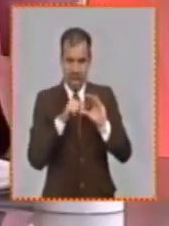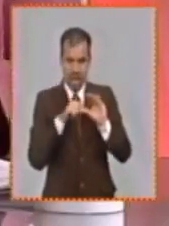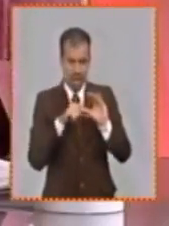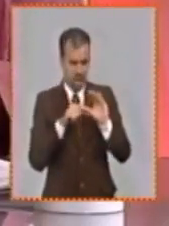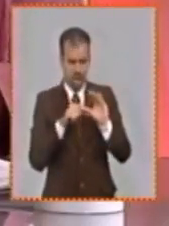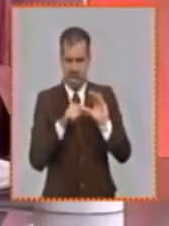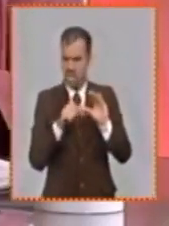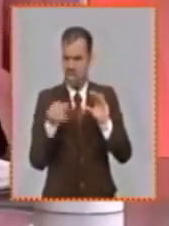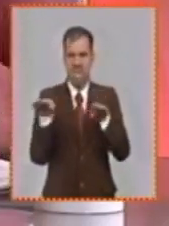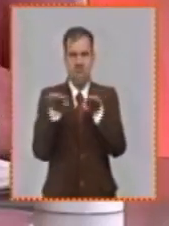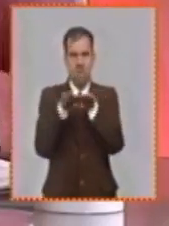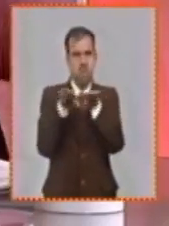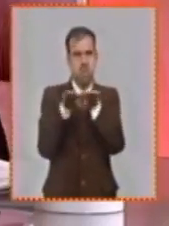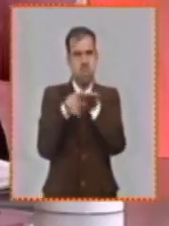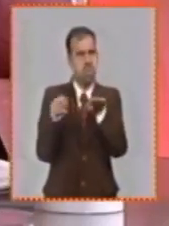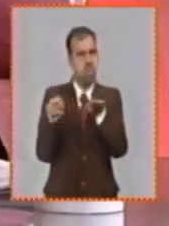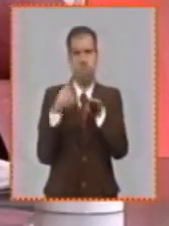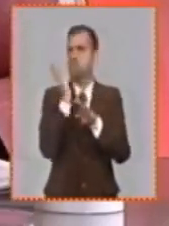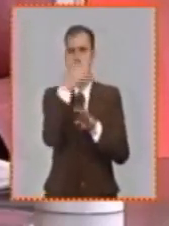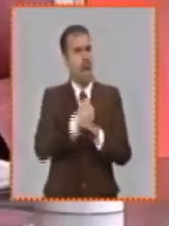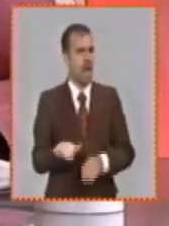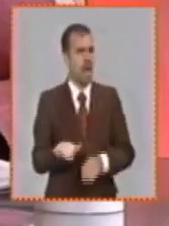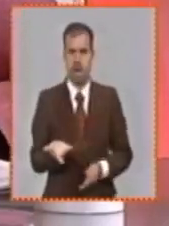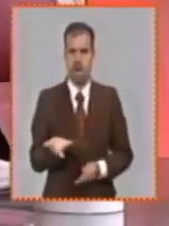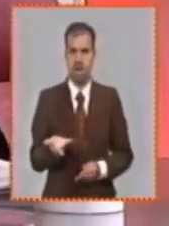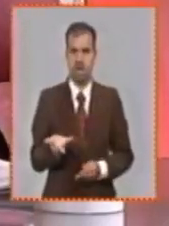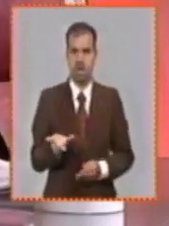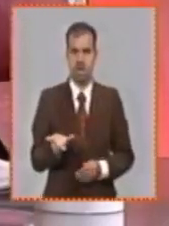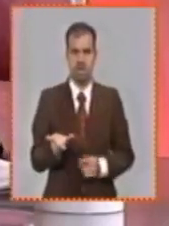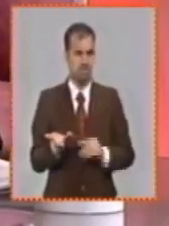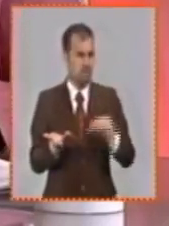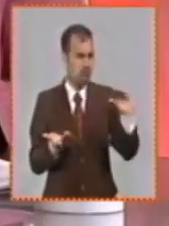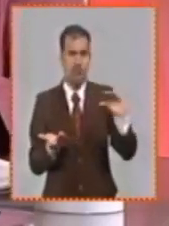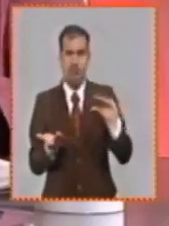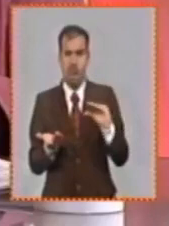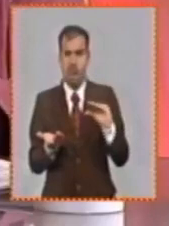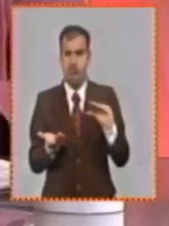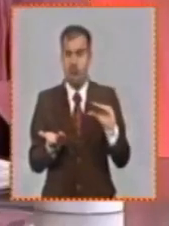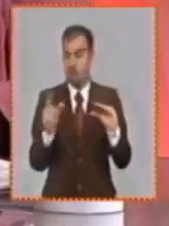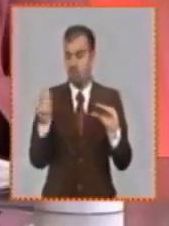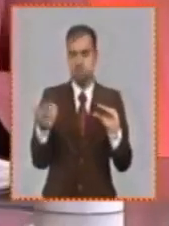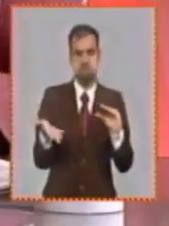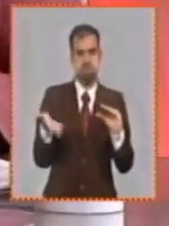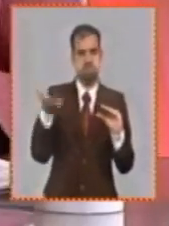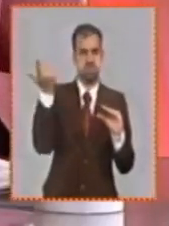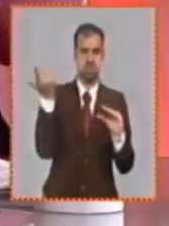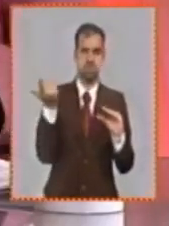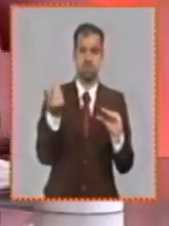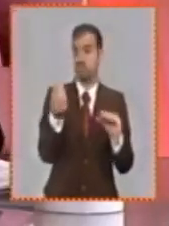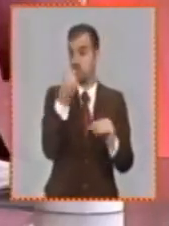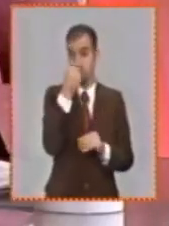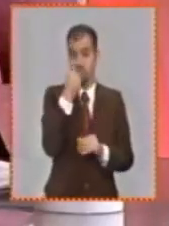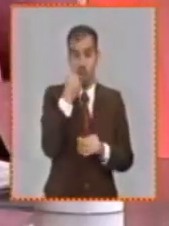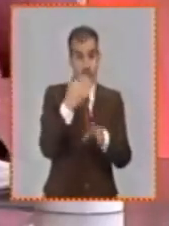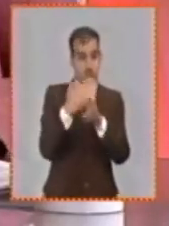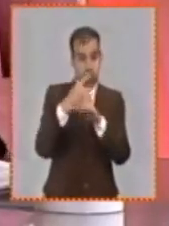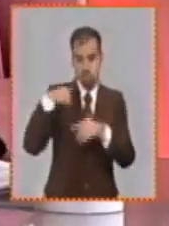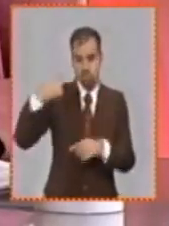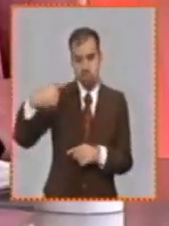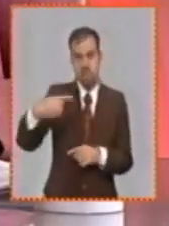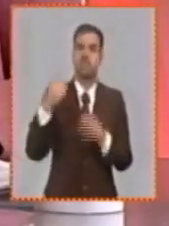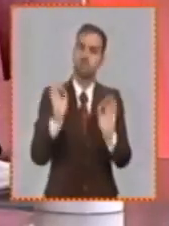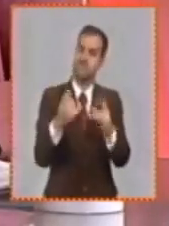soportar ese nivel de gasto necesario porque almorzar todos los días es algo